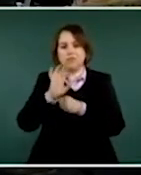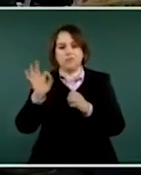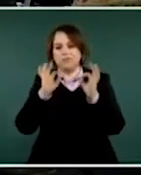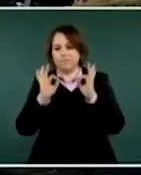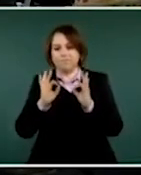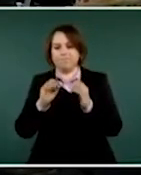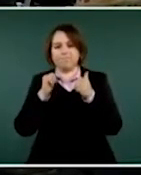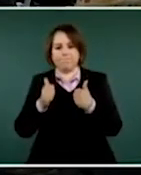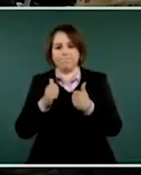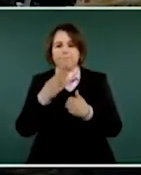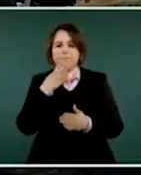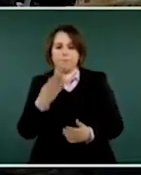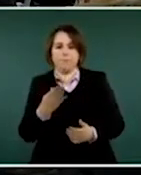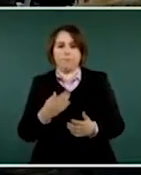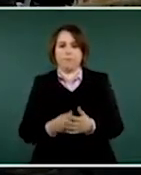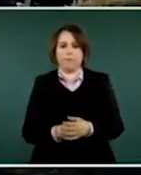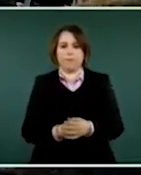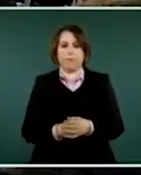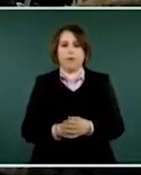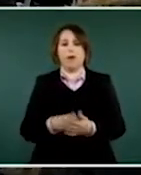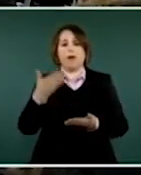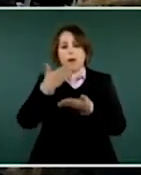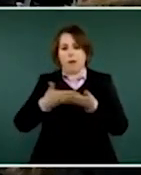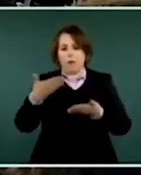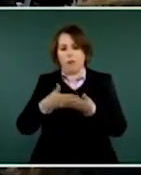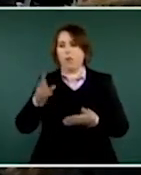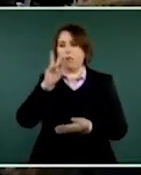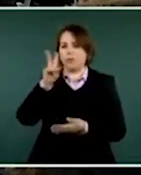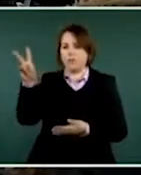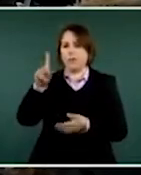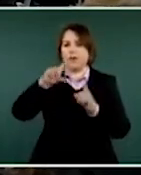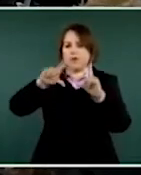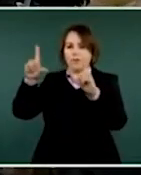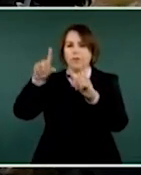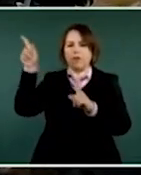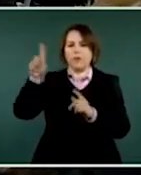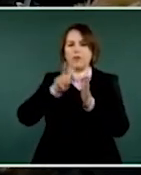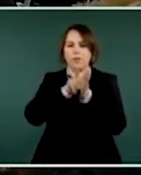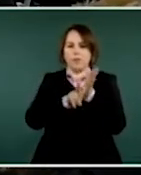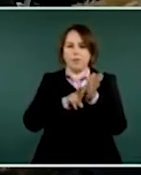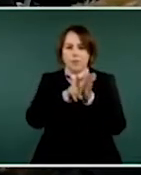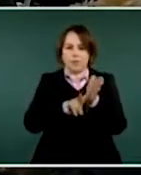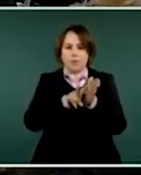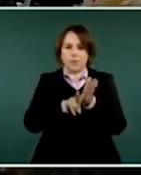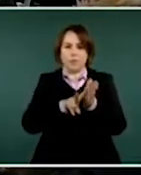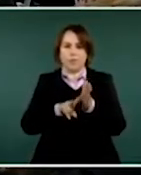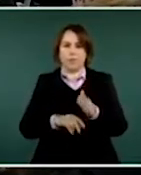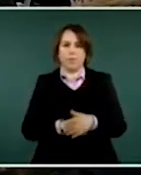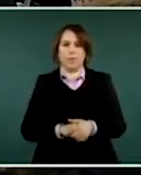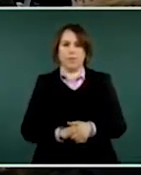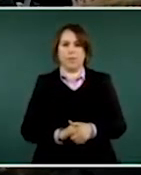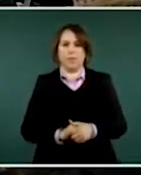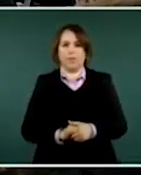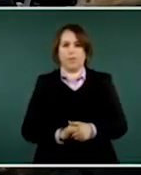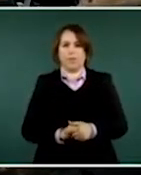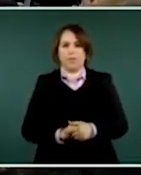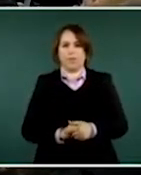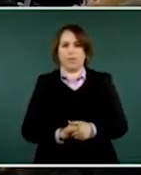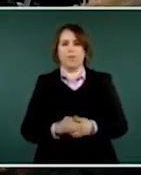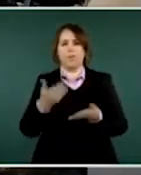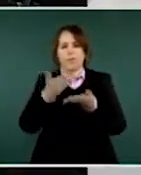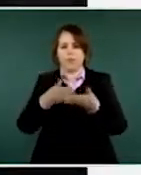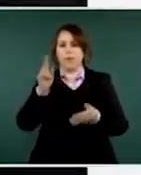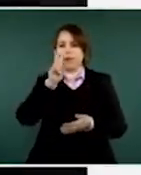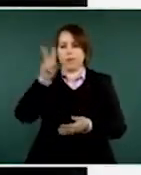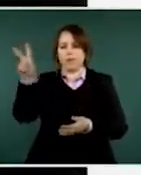claro. Aquí tenemos un video de esta situación que se presentó ayer alrededor de las seis de la mañana. Si podemos pasar el video.